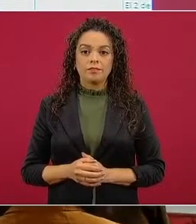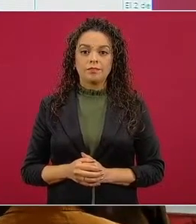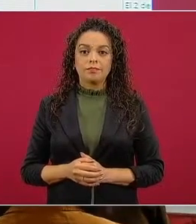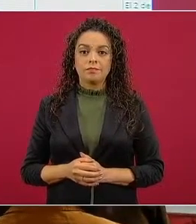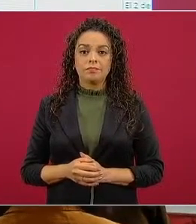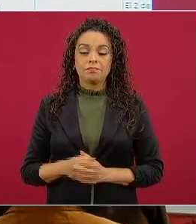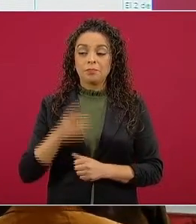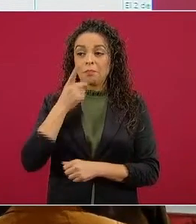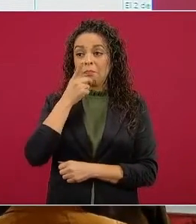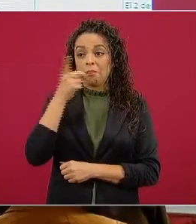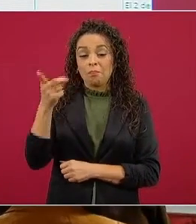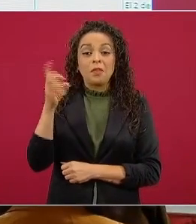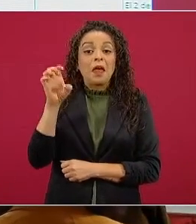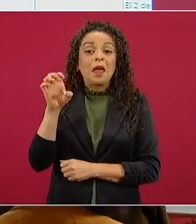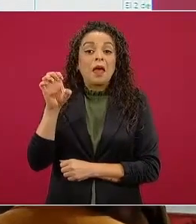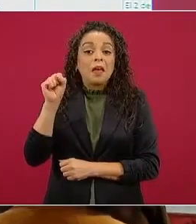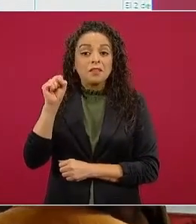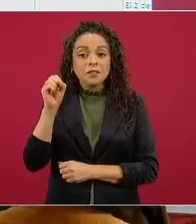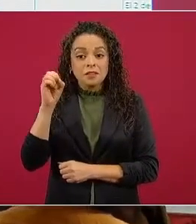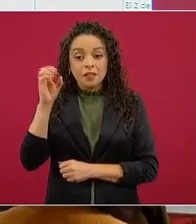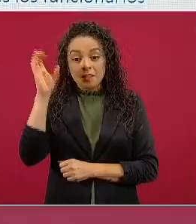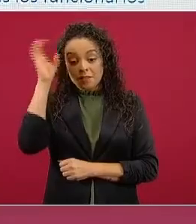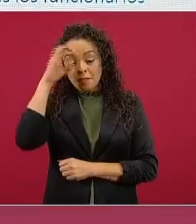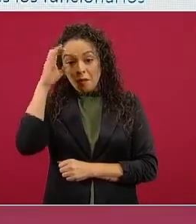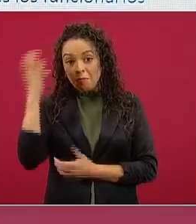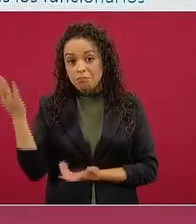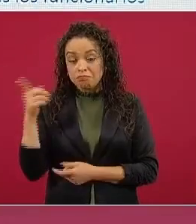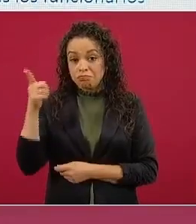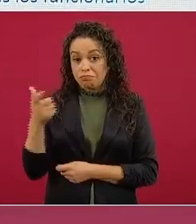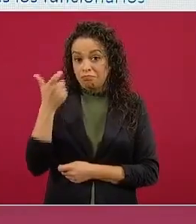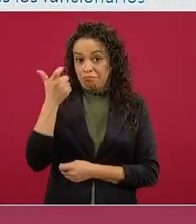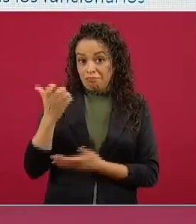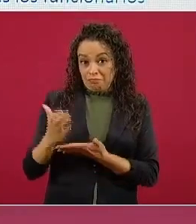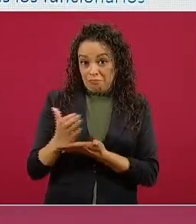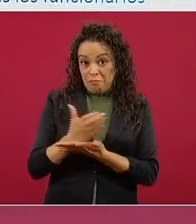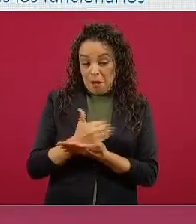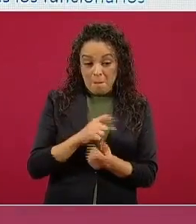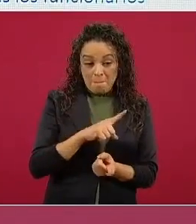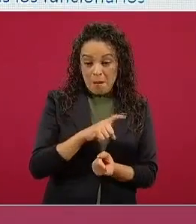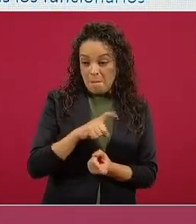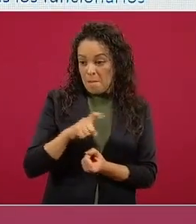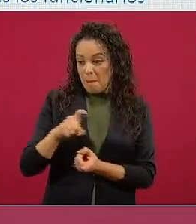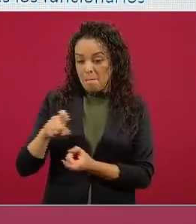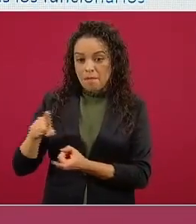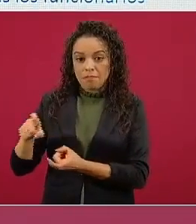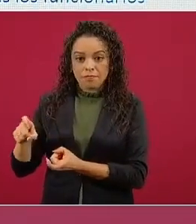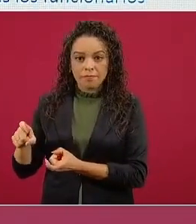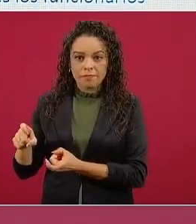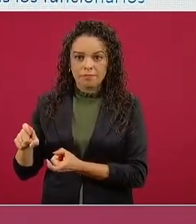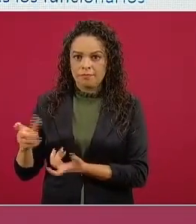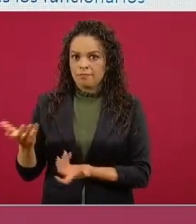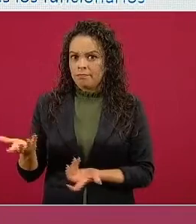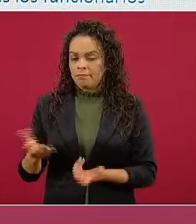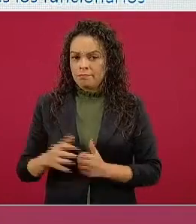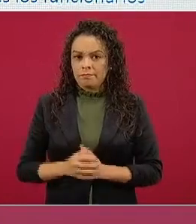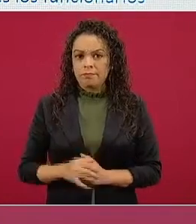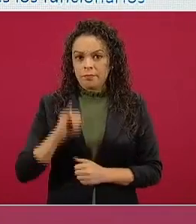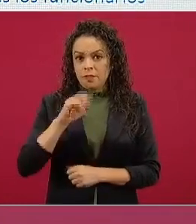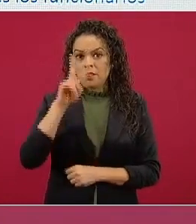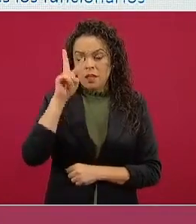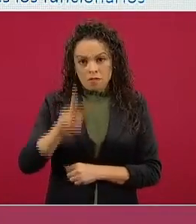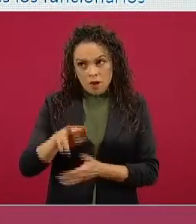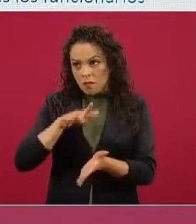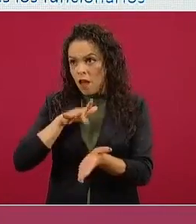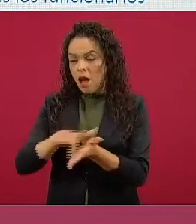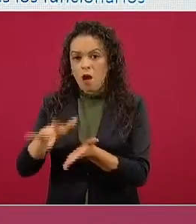pseudocientíficos que cobraban por todos lados. Claro que estamos a favor de la ciencia,